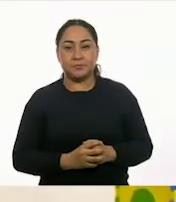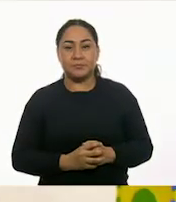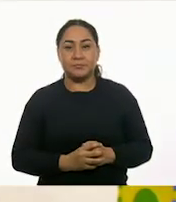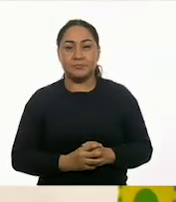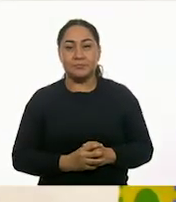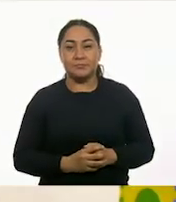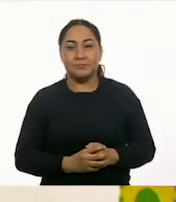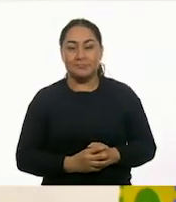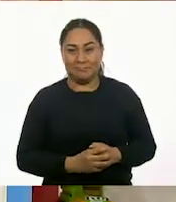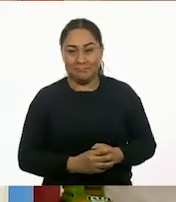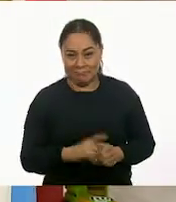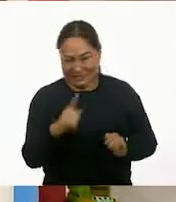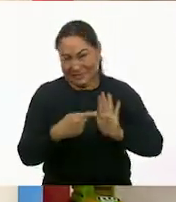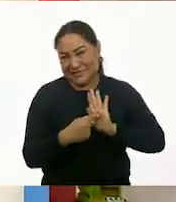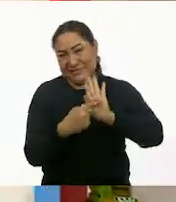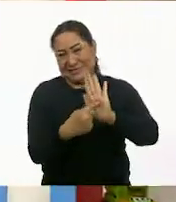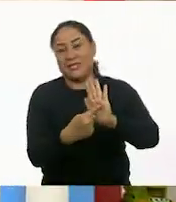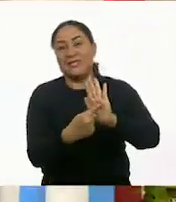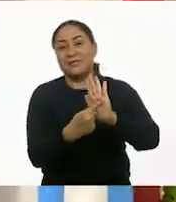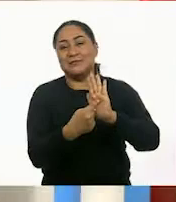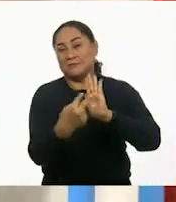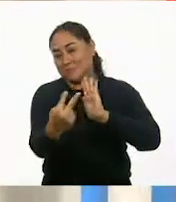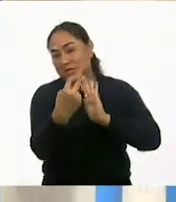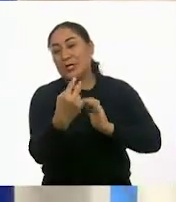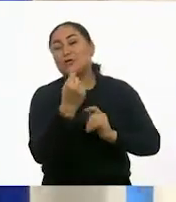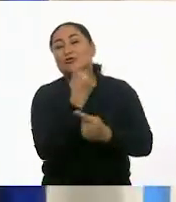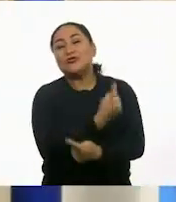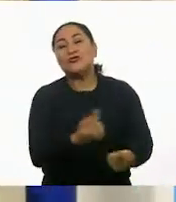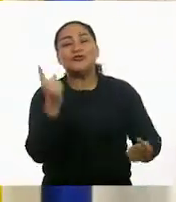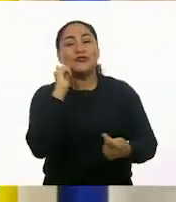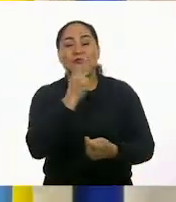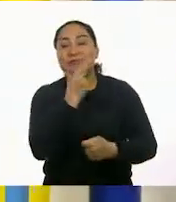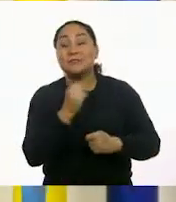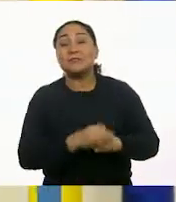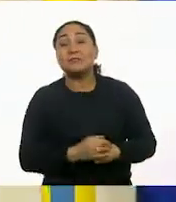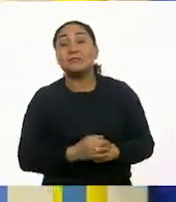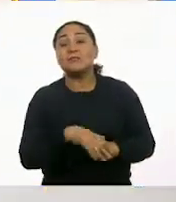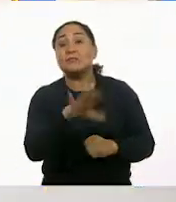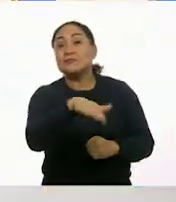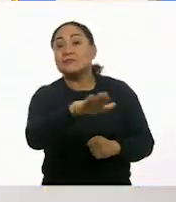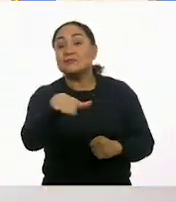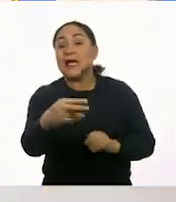¿Se los presentas a las niñas y los niños? A ver, niñas y niños.